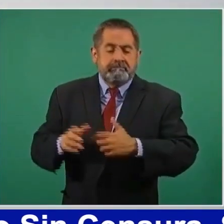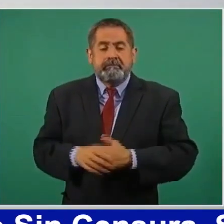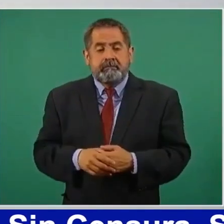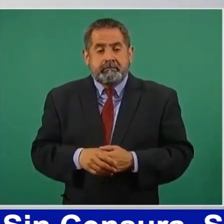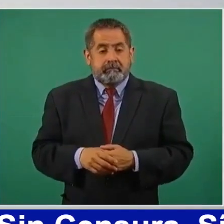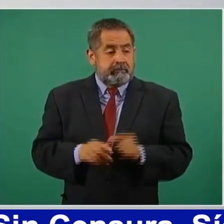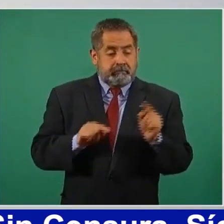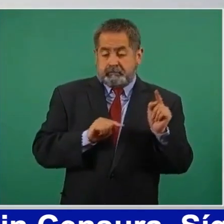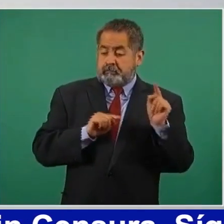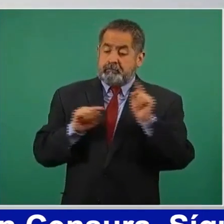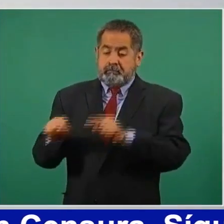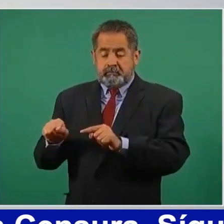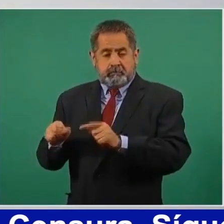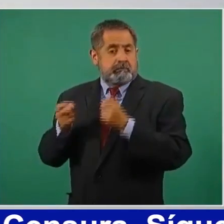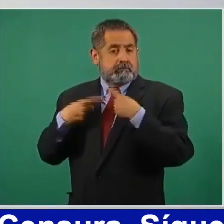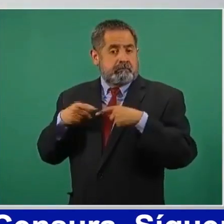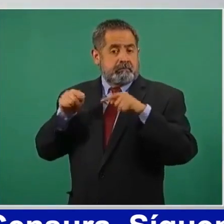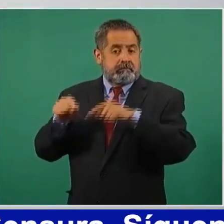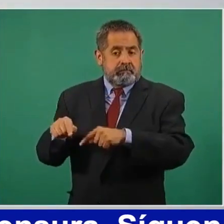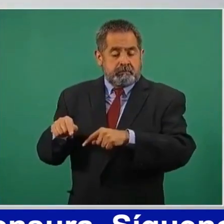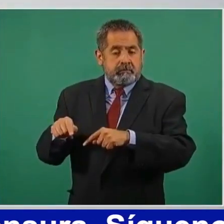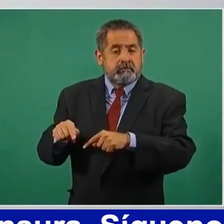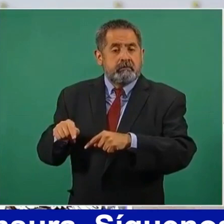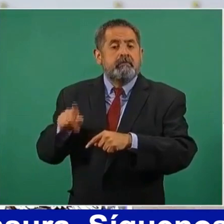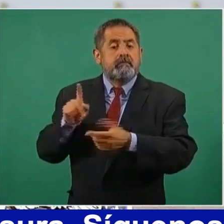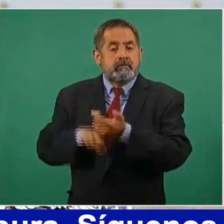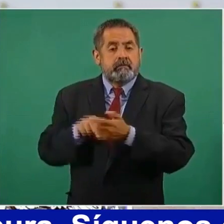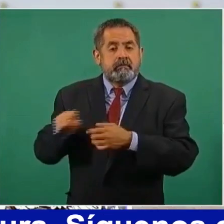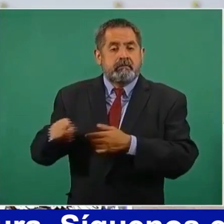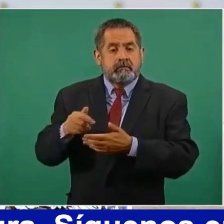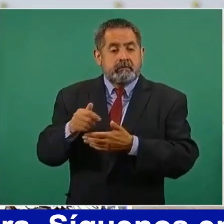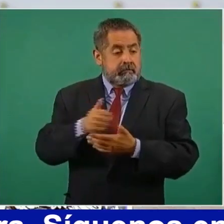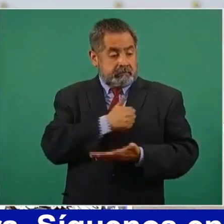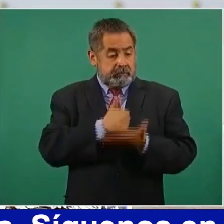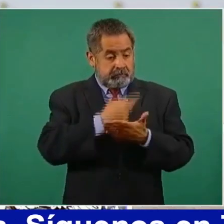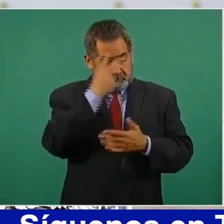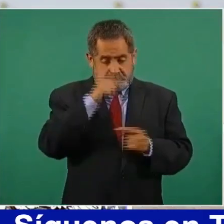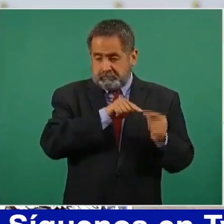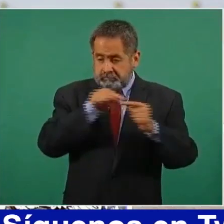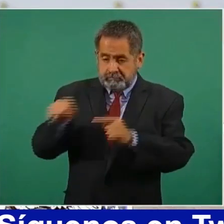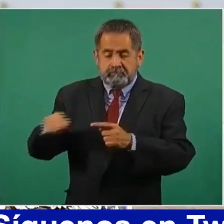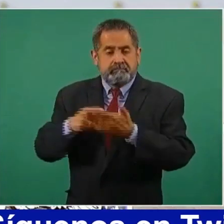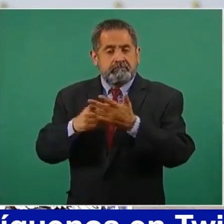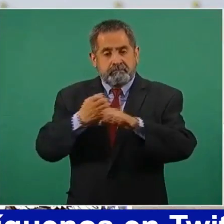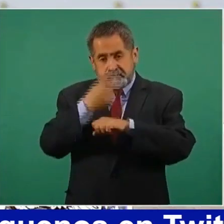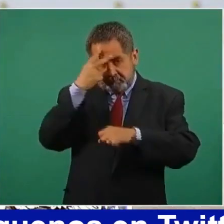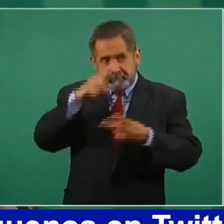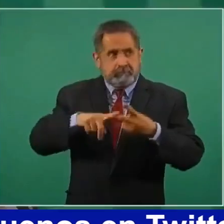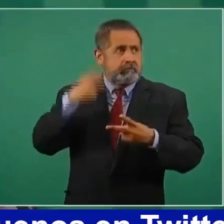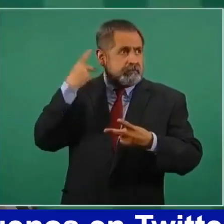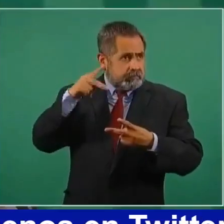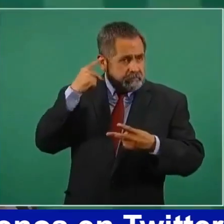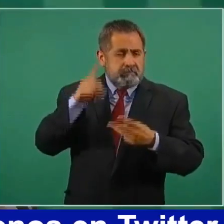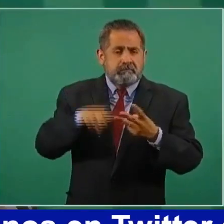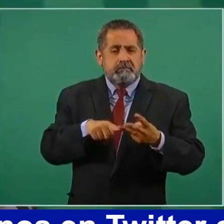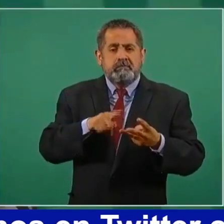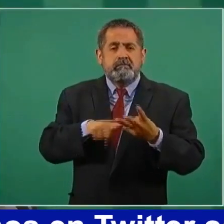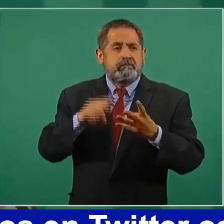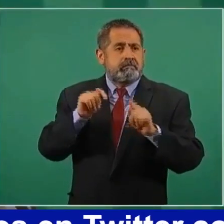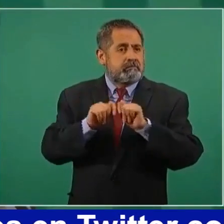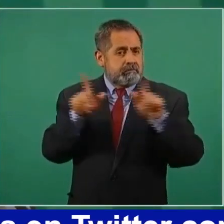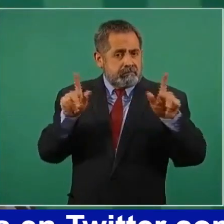su hermano Noé Robles Cruz y su sobrino Gerardo Mendoza Robles, así como Jaime Jiménez Ruiz y Fidel